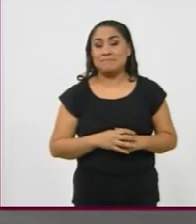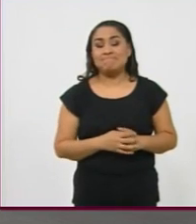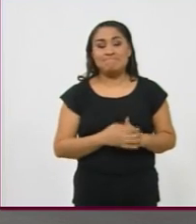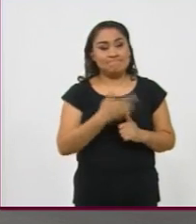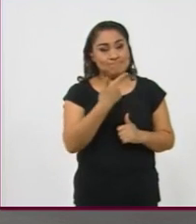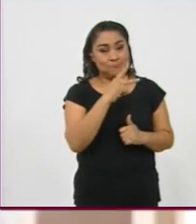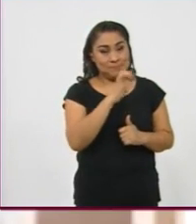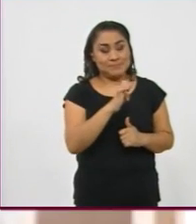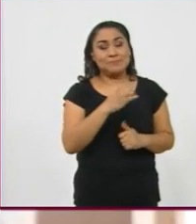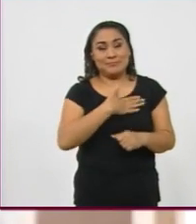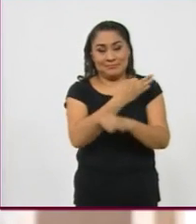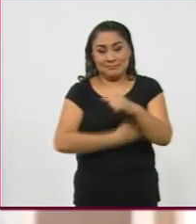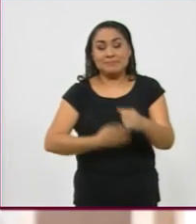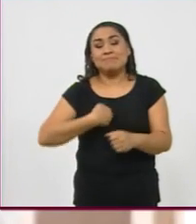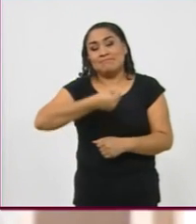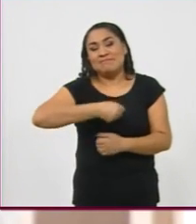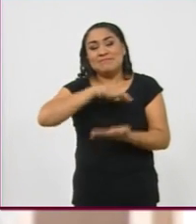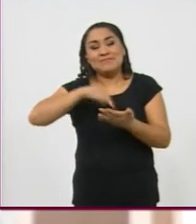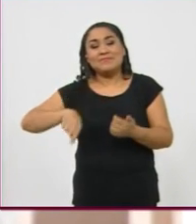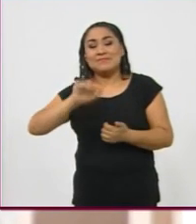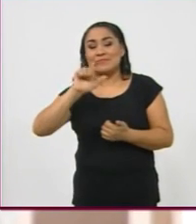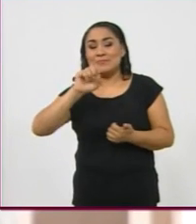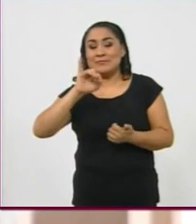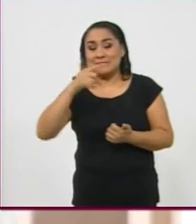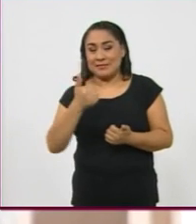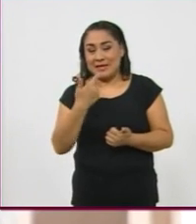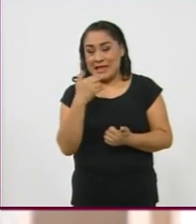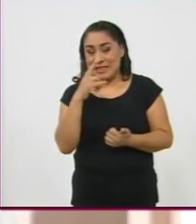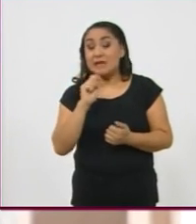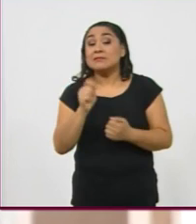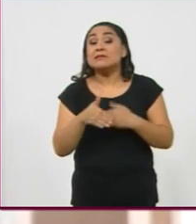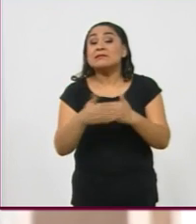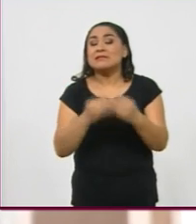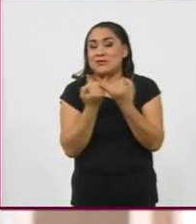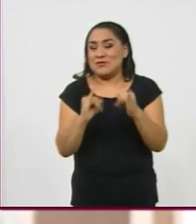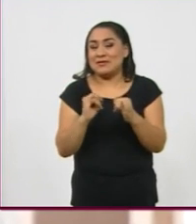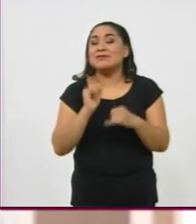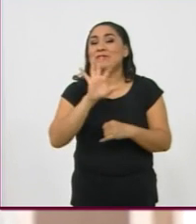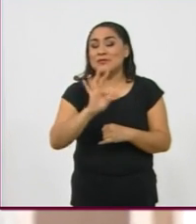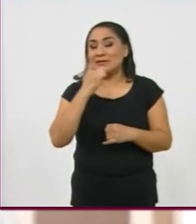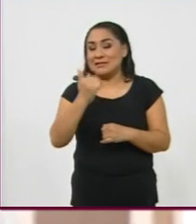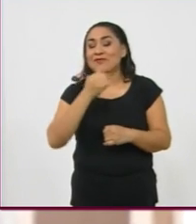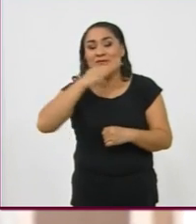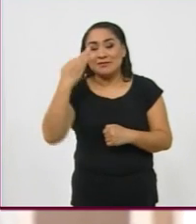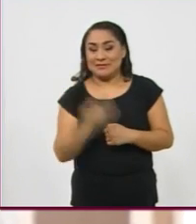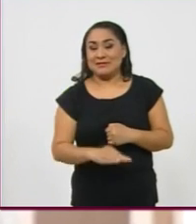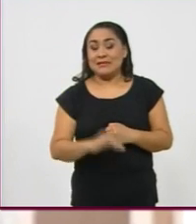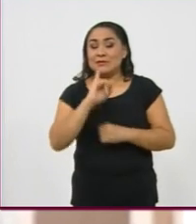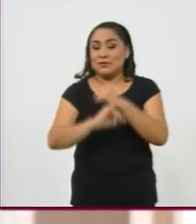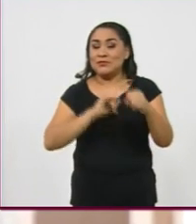Guadalupe, buenas tardes. Transmitimos desde la Alhóndiga de Granaditas en vísperas de la inauguración de la 46ª edición del Festival